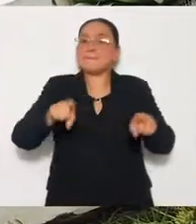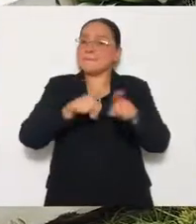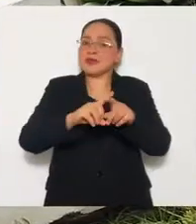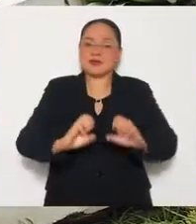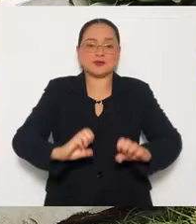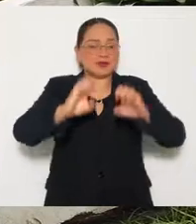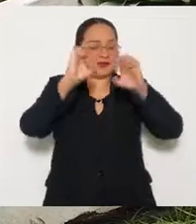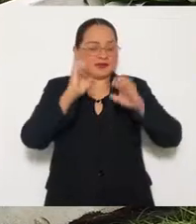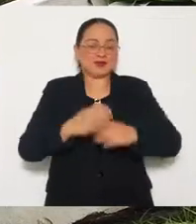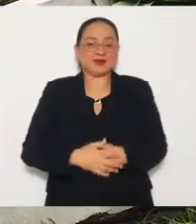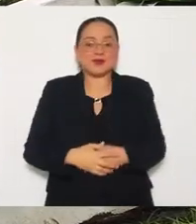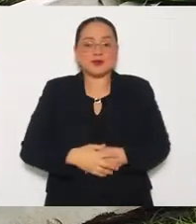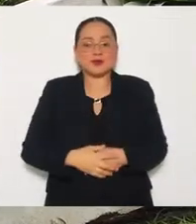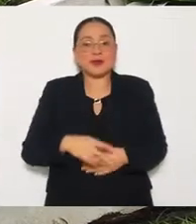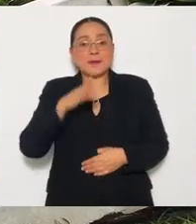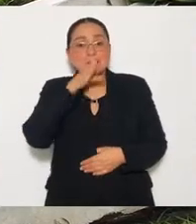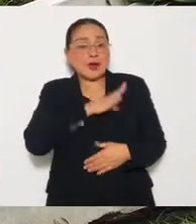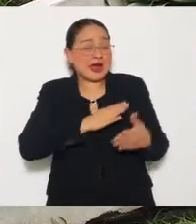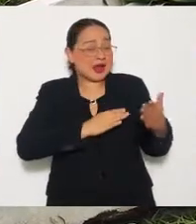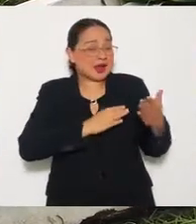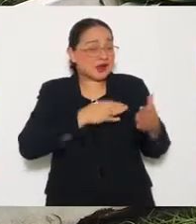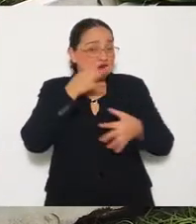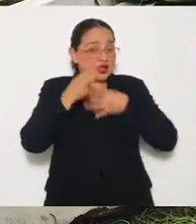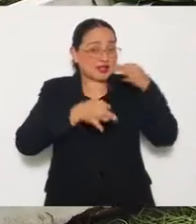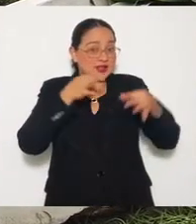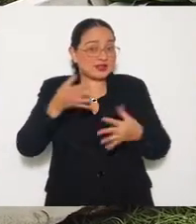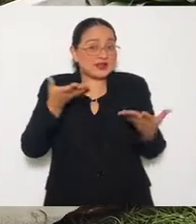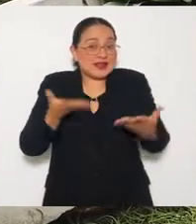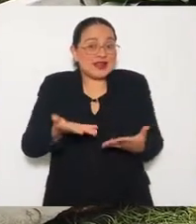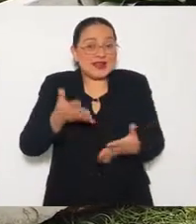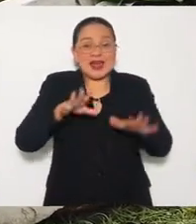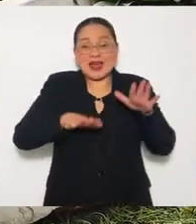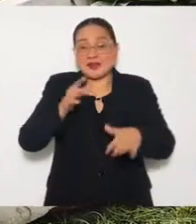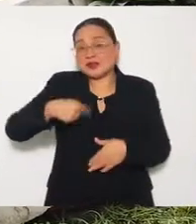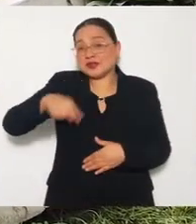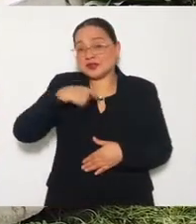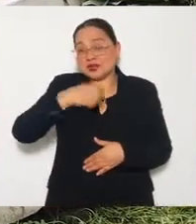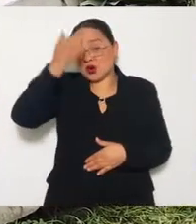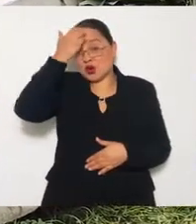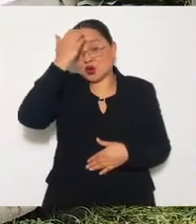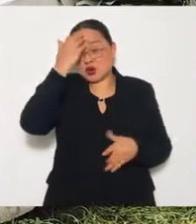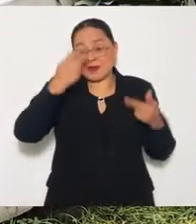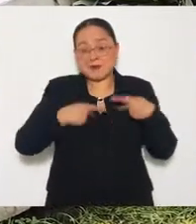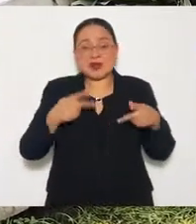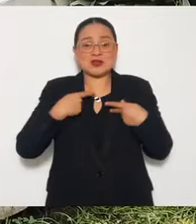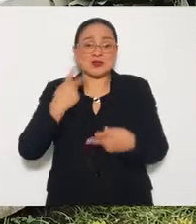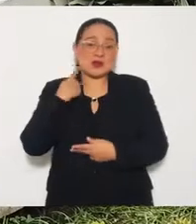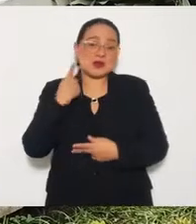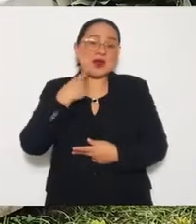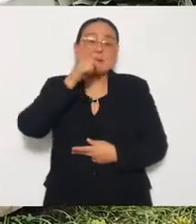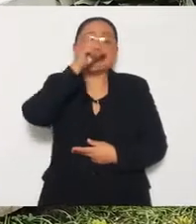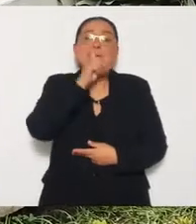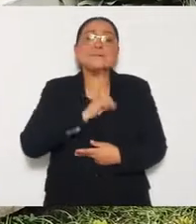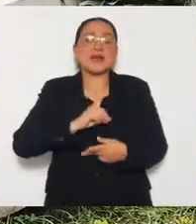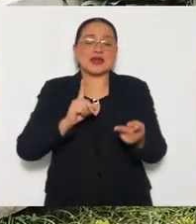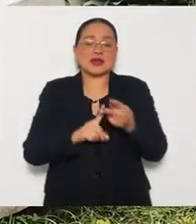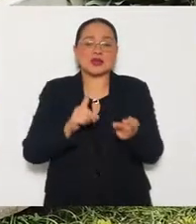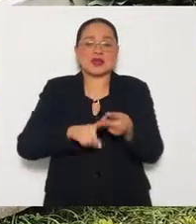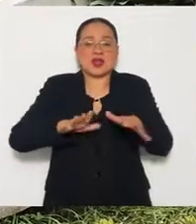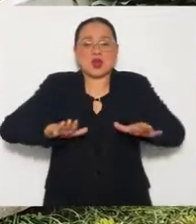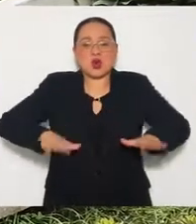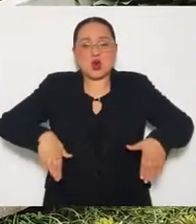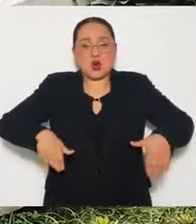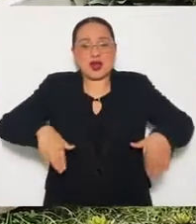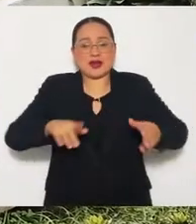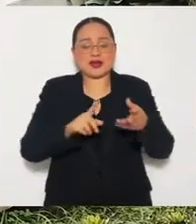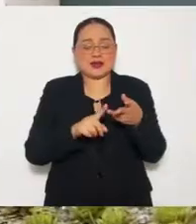Y la mala, pues la mala es que aquí conoces a muchos políticos que mienten, que